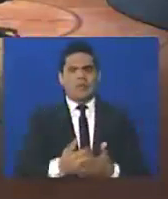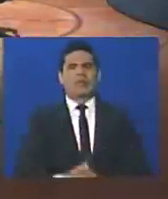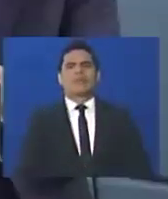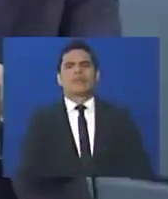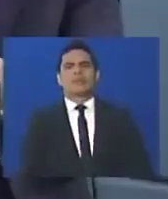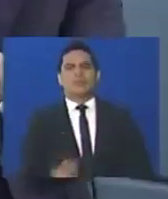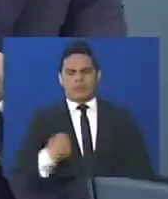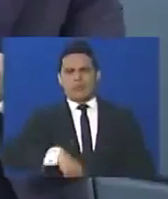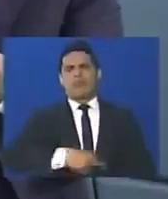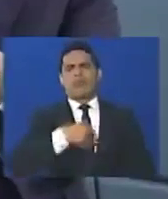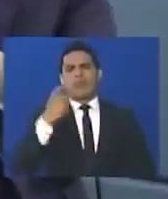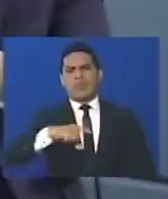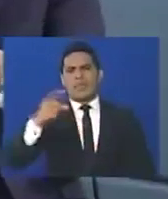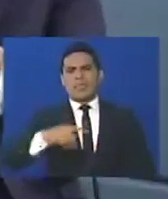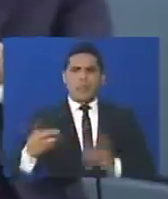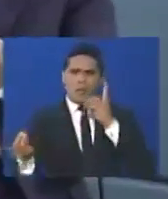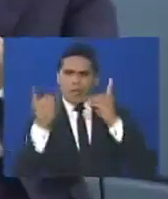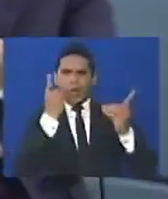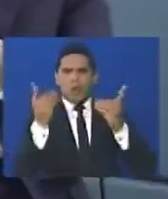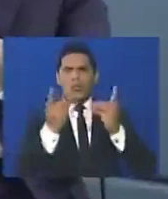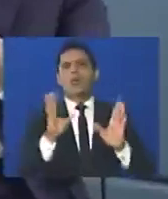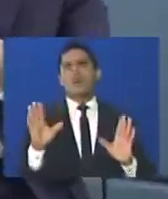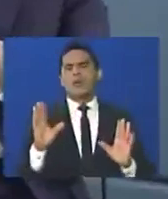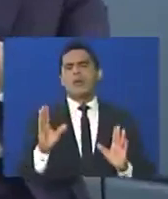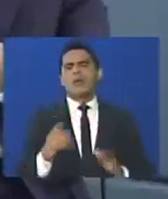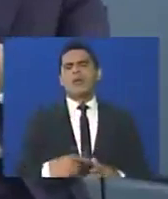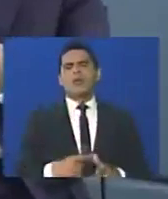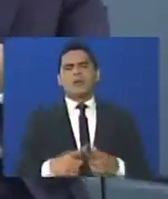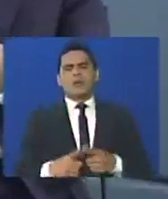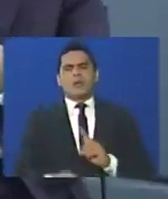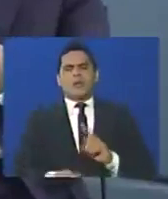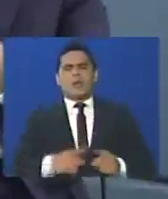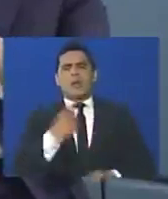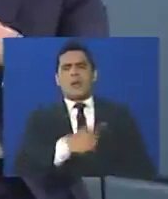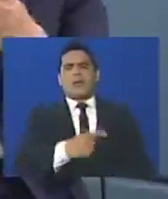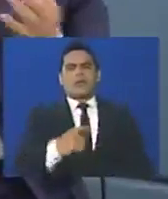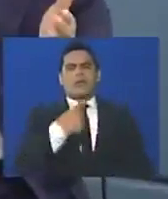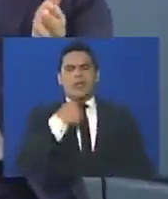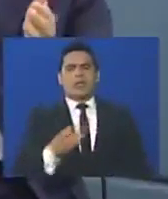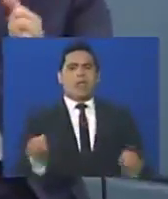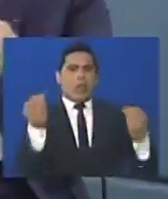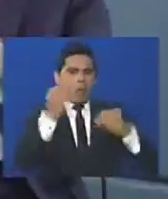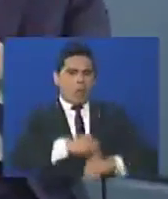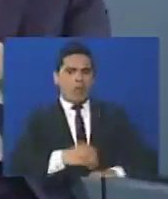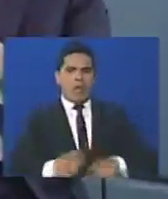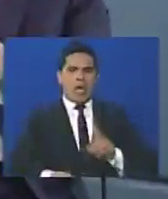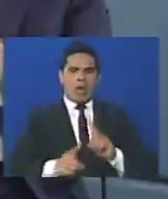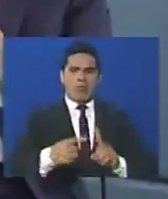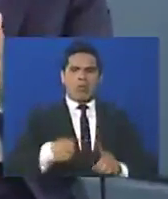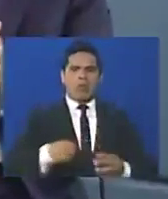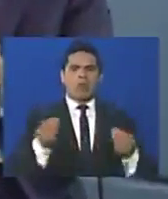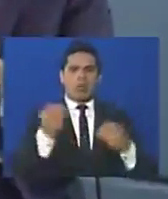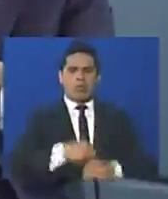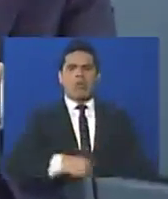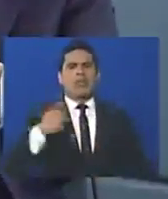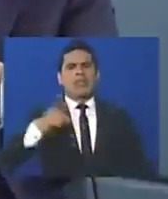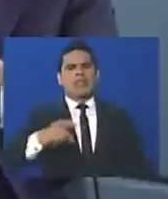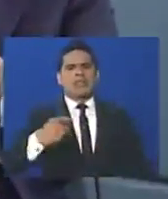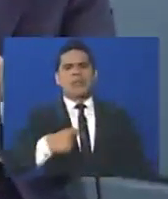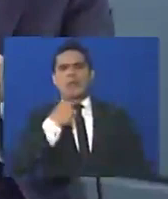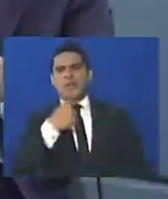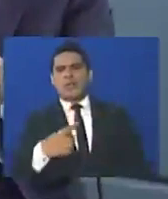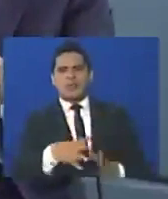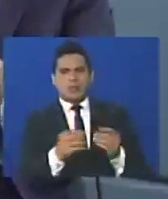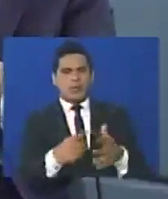necesitamos discutir, discutir, y seguramente habrá gente que esté en desacuerdo conmigo, gente que esté acorde conmigo, pero necesitamos decir las cosas con